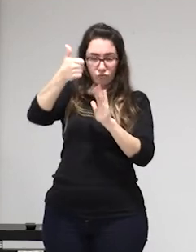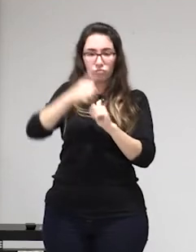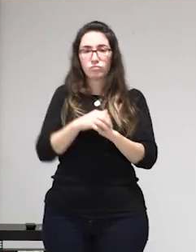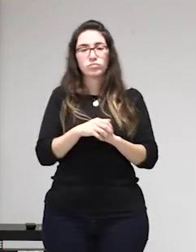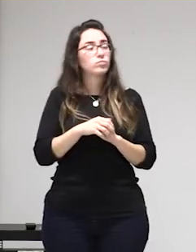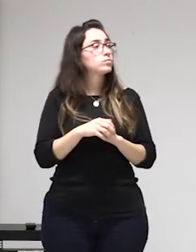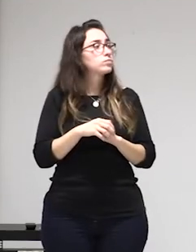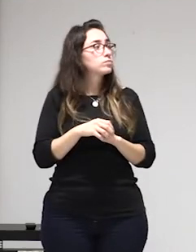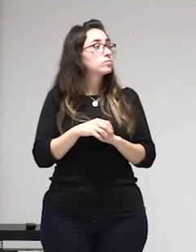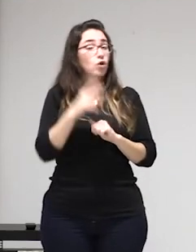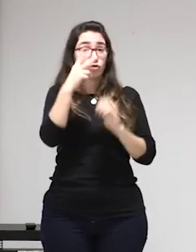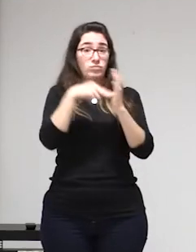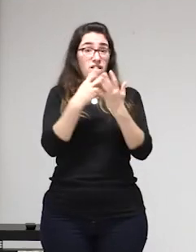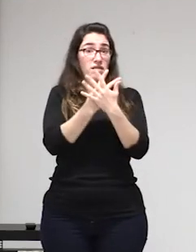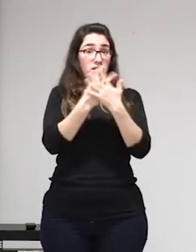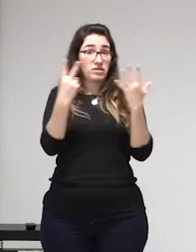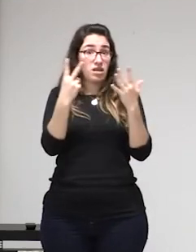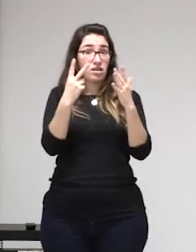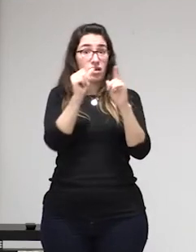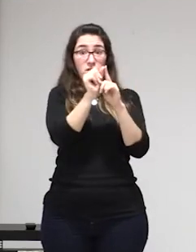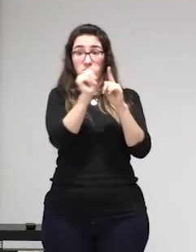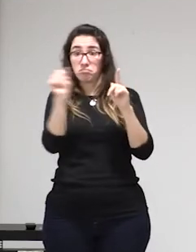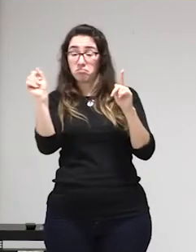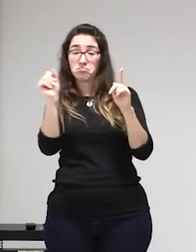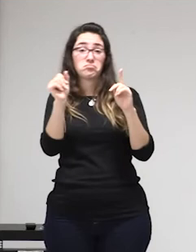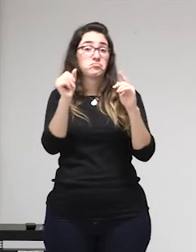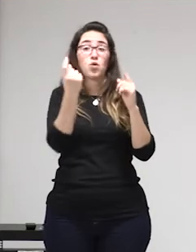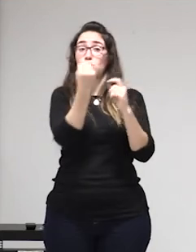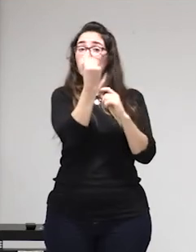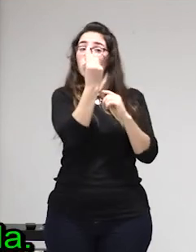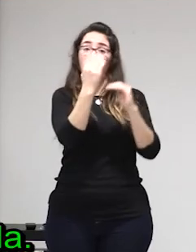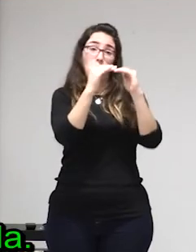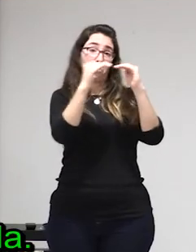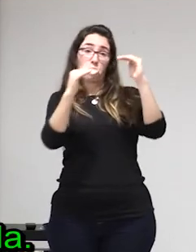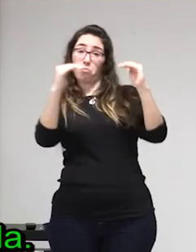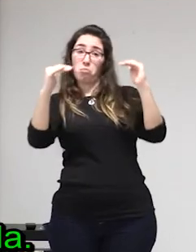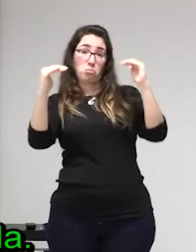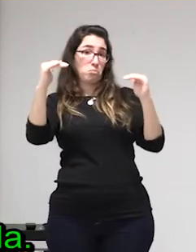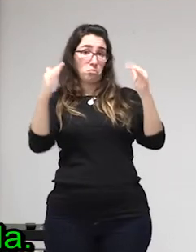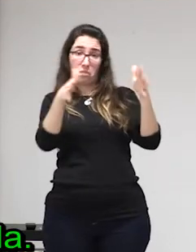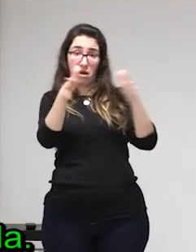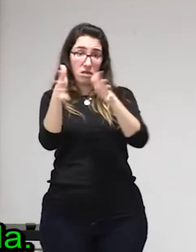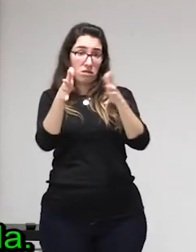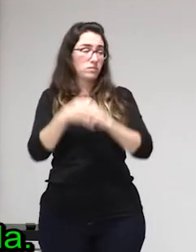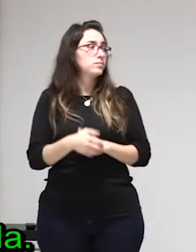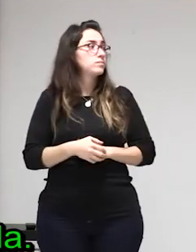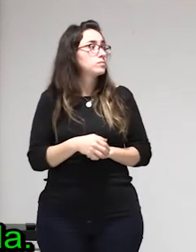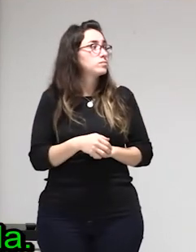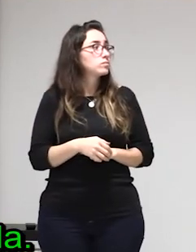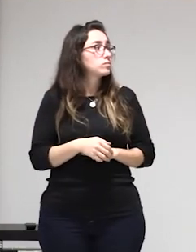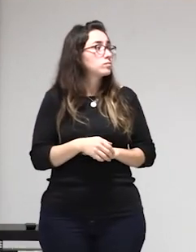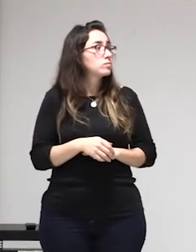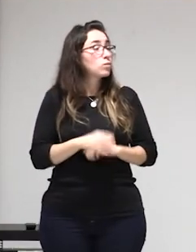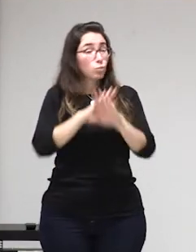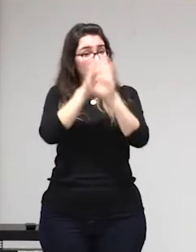y luego por parte de Estados Unidos esta mujer también mencionó un informe de Estados Unidos que se había hecho en Nueva Zelanda